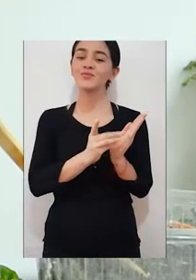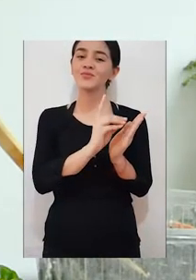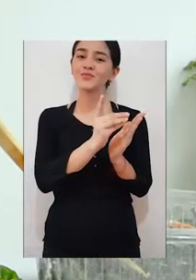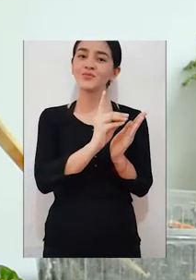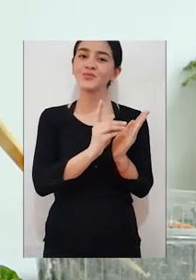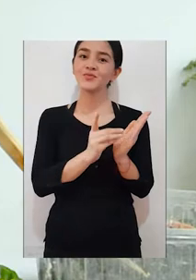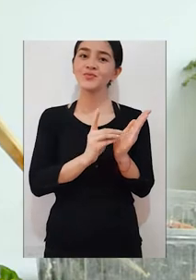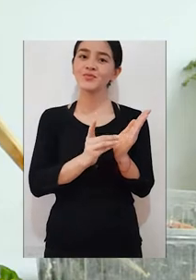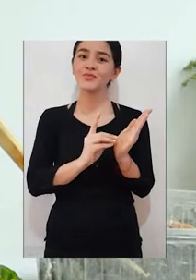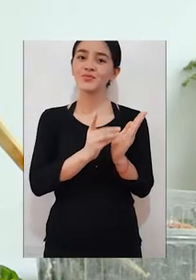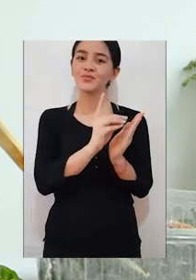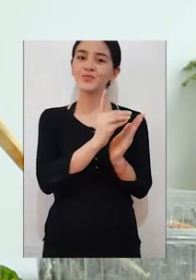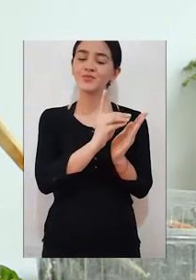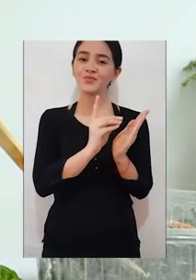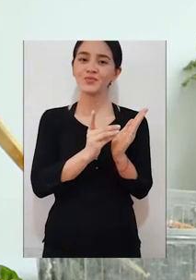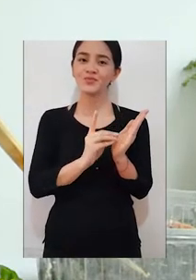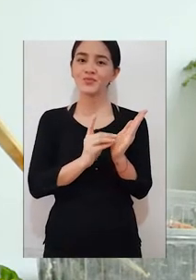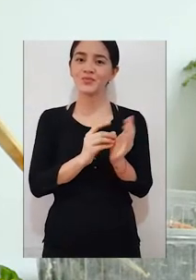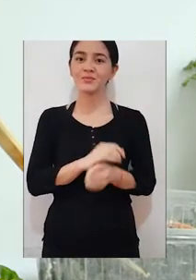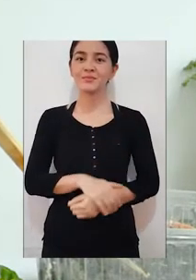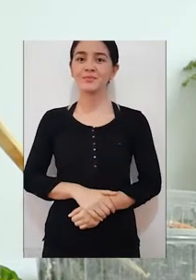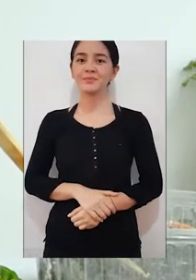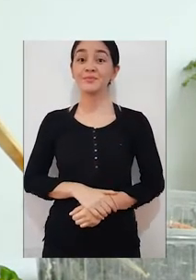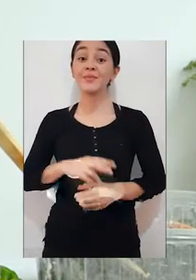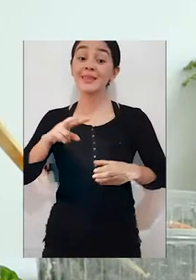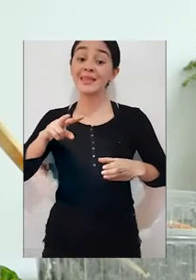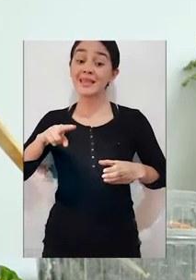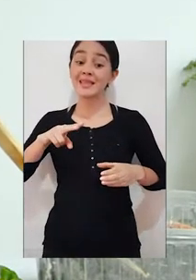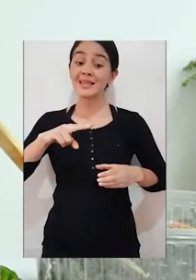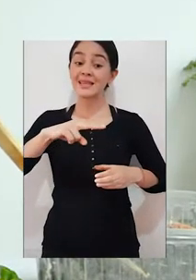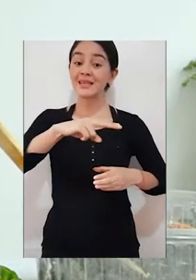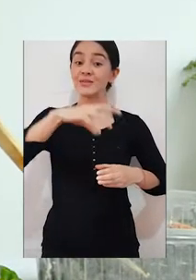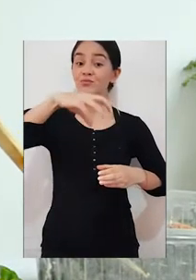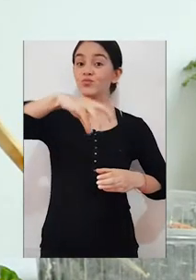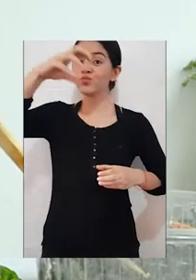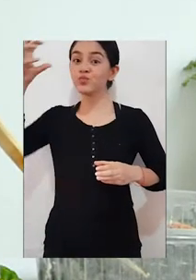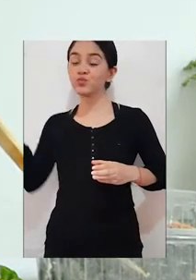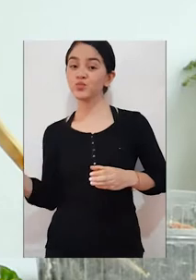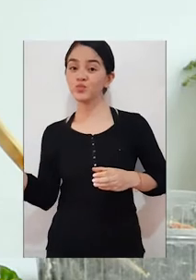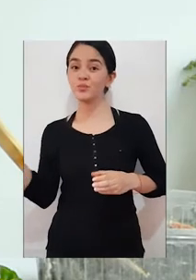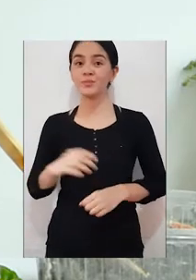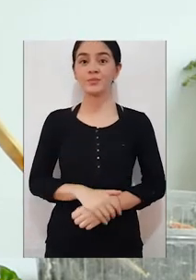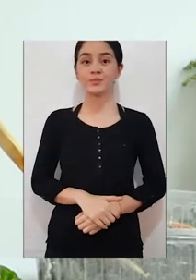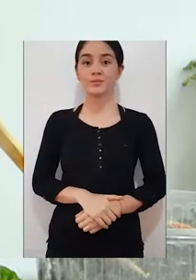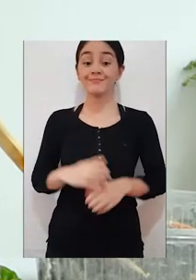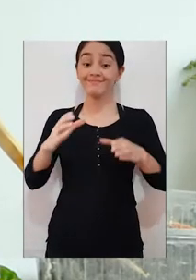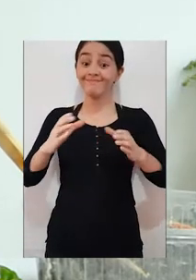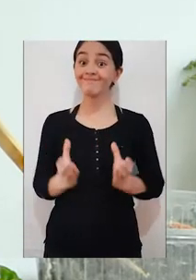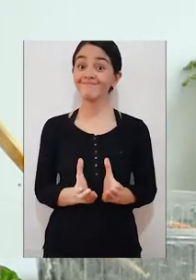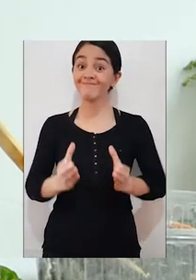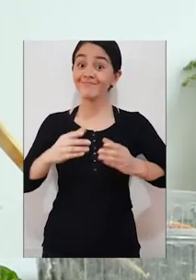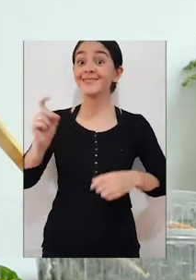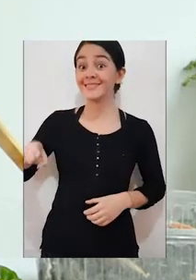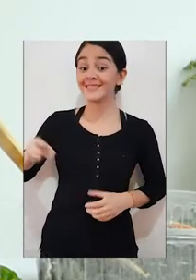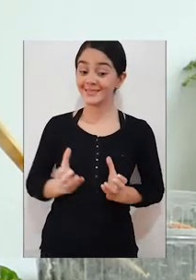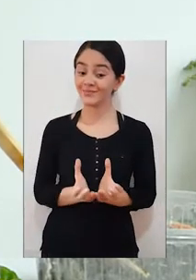y seguimos rodeando. Solo vamos a cortar la parte de arriba de la botella, ¿sí? Ya que la parte que tenemos